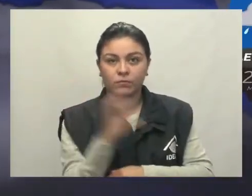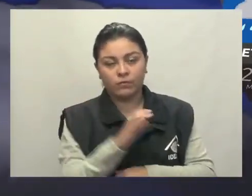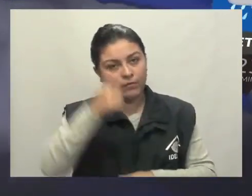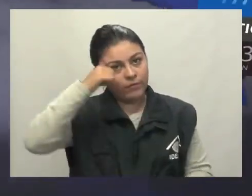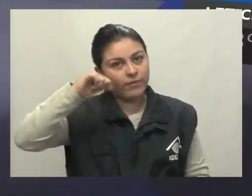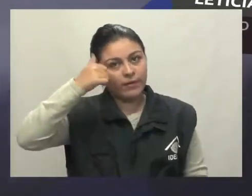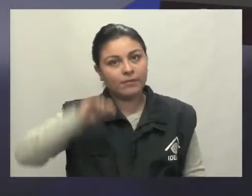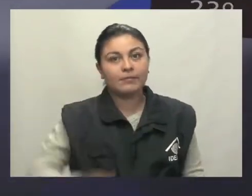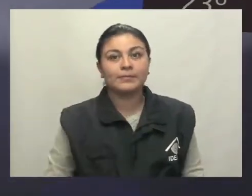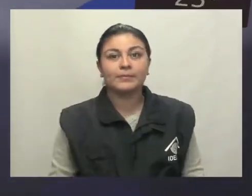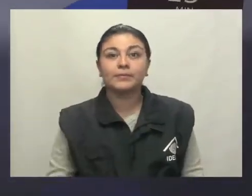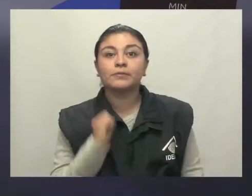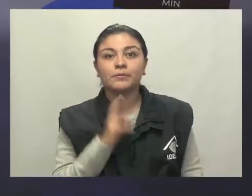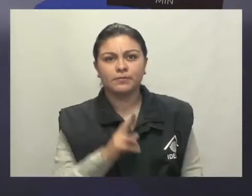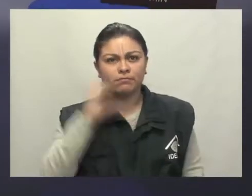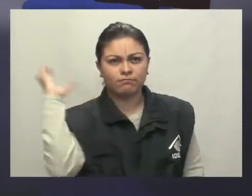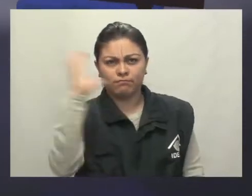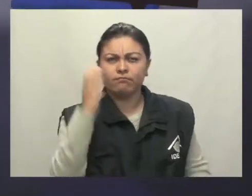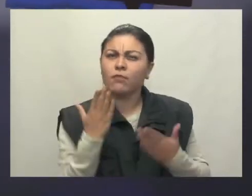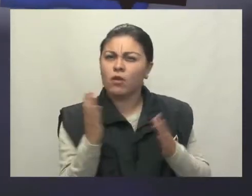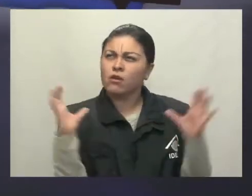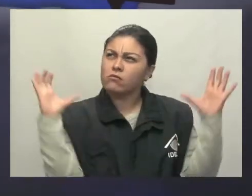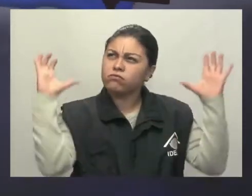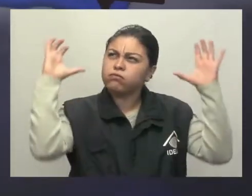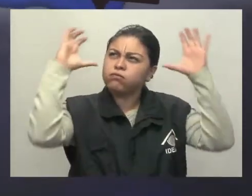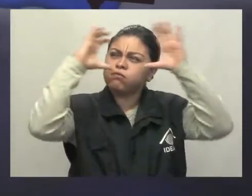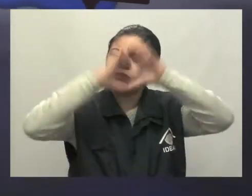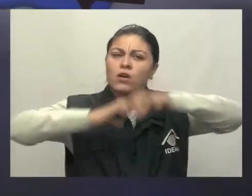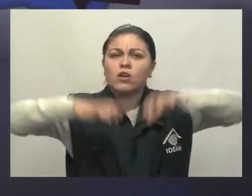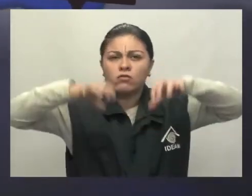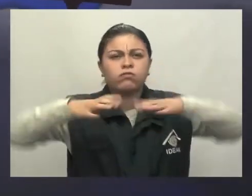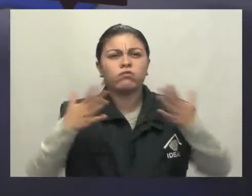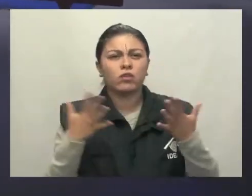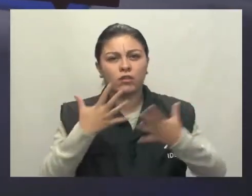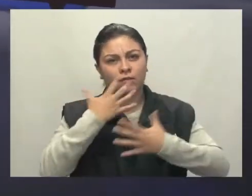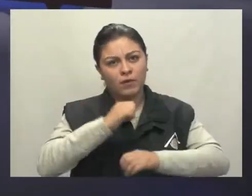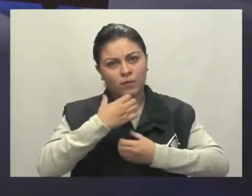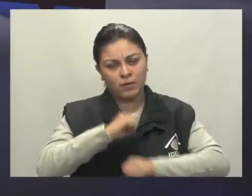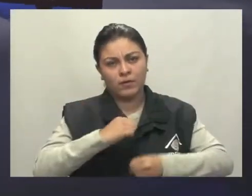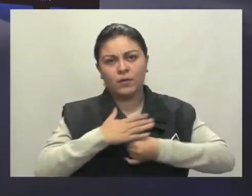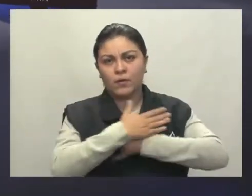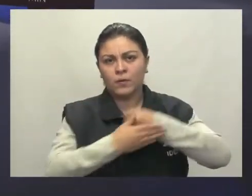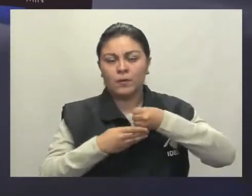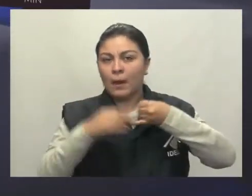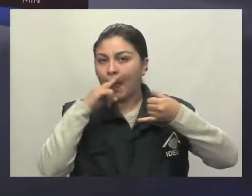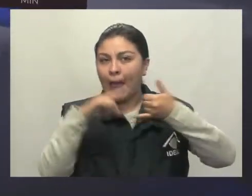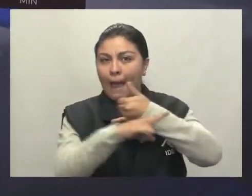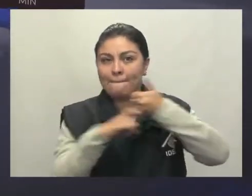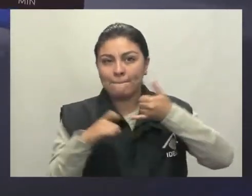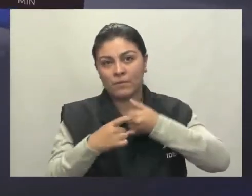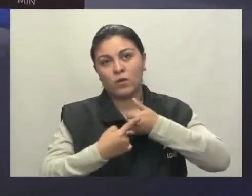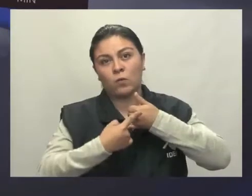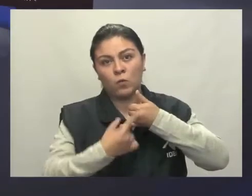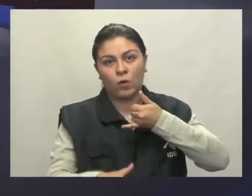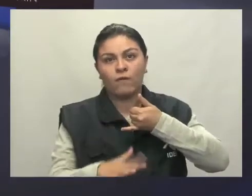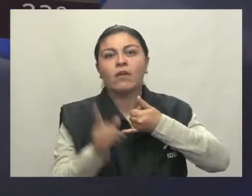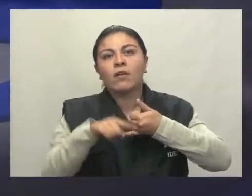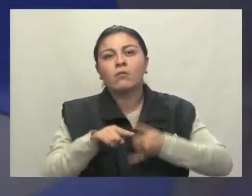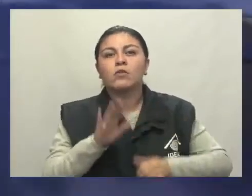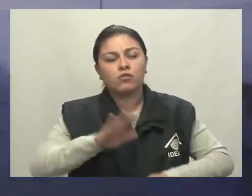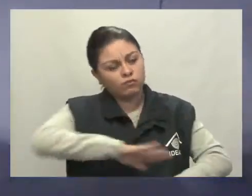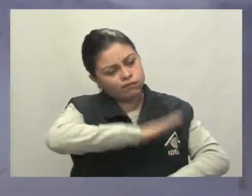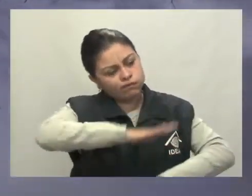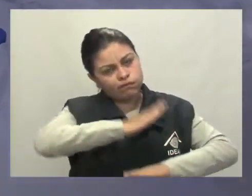Arauca. En el sur del país anochece con lluvias en sectores del Baupés, Guainí, Amazonas, Guaviare y en el pie de Monte